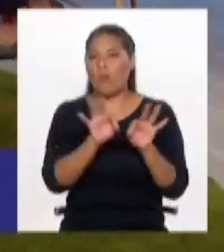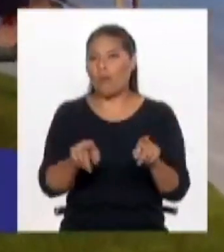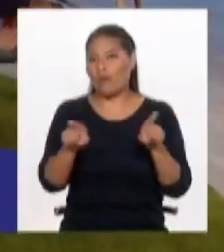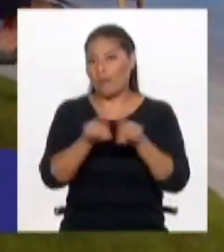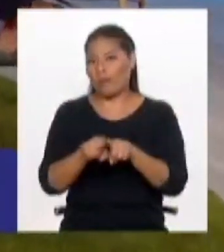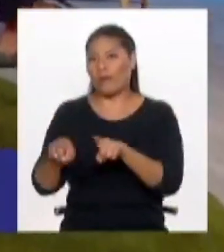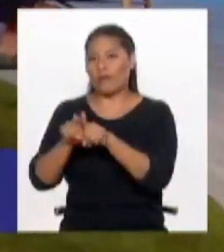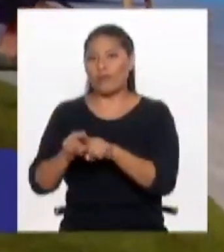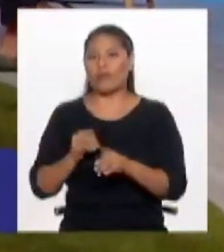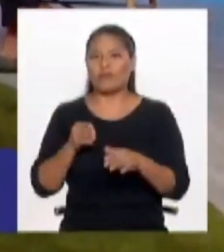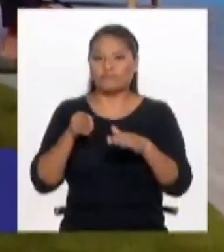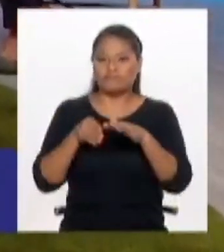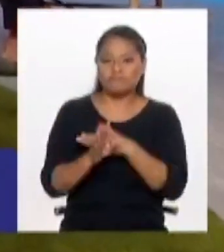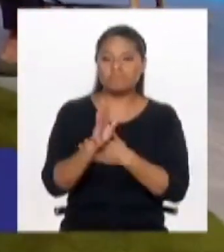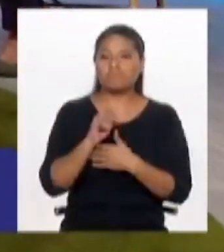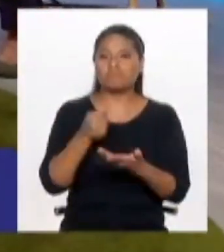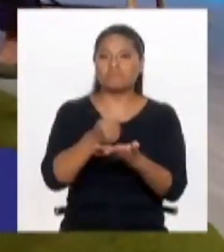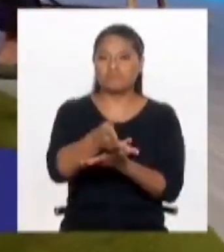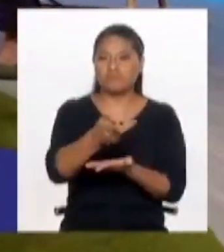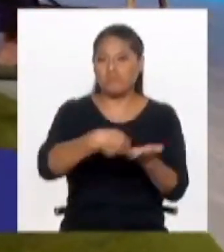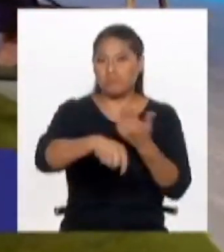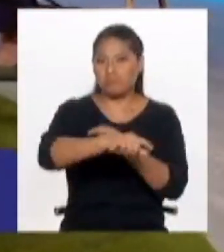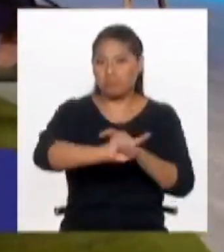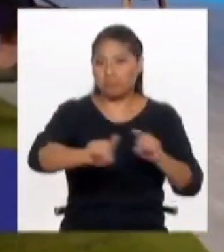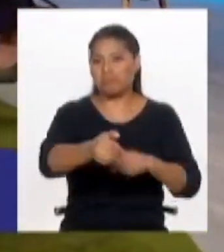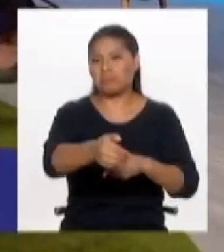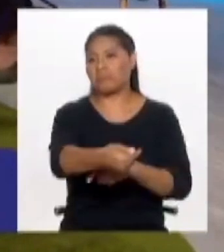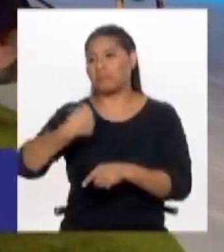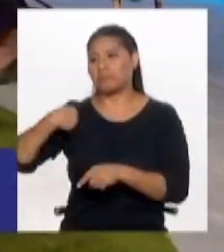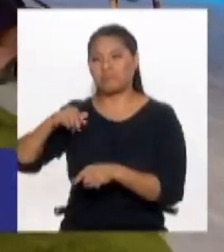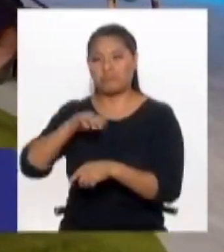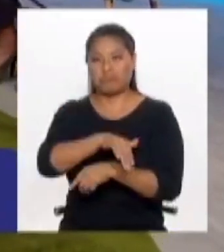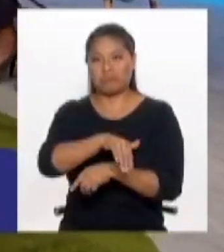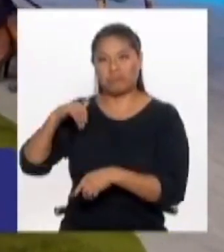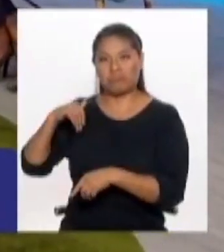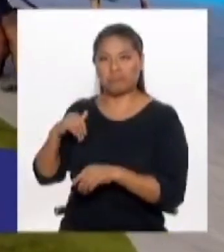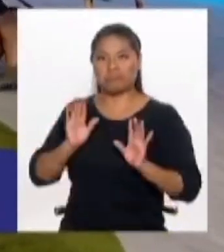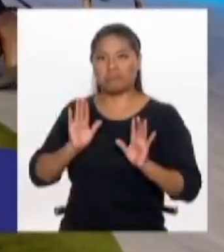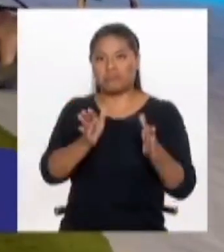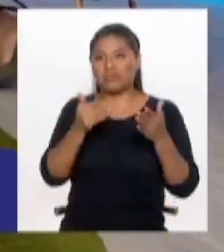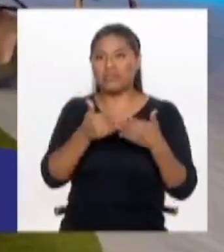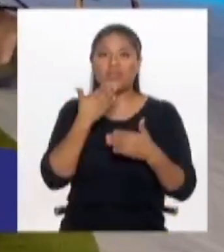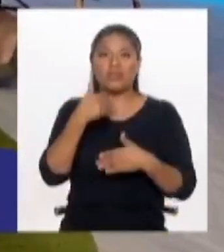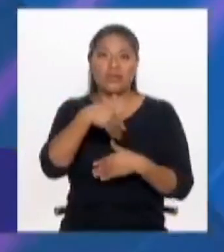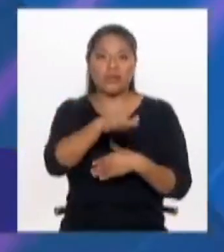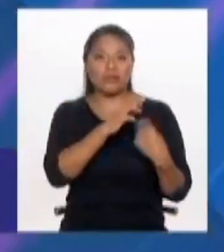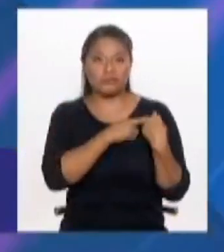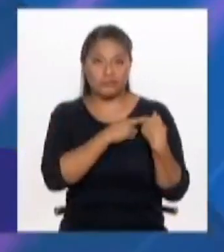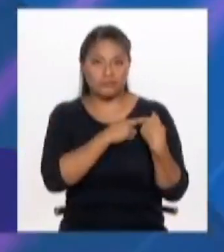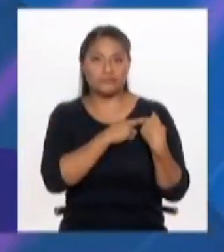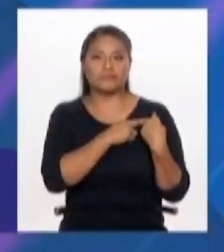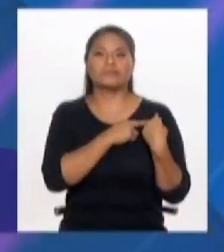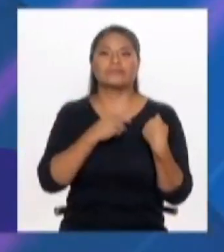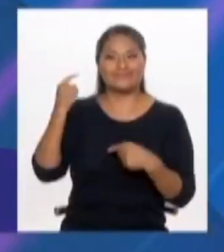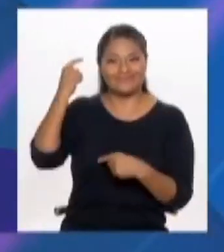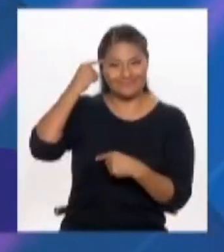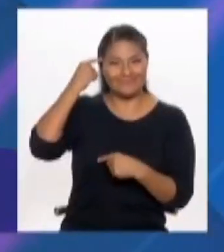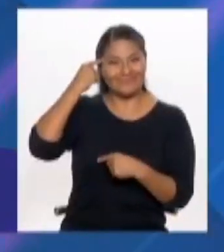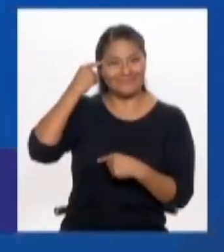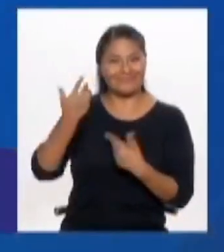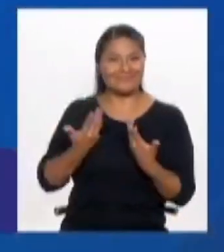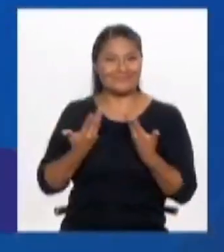de yo voy, uso, extraigo lo que necesito y me voy. ¿Y de quién será esto? Y como tú decías, detrás está esta lógica de